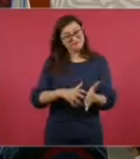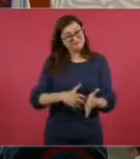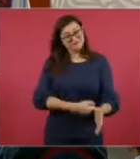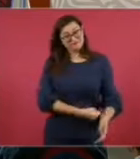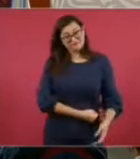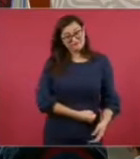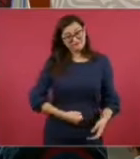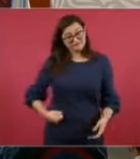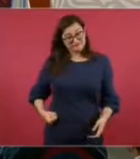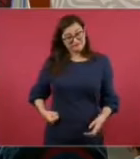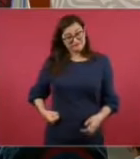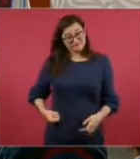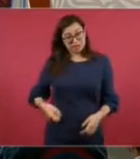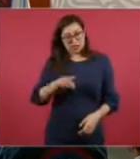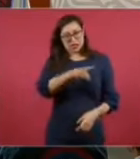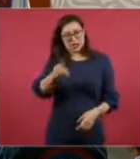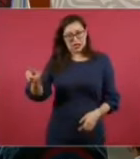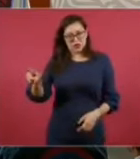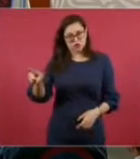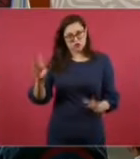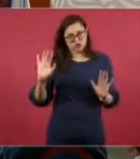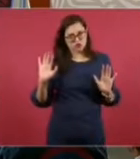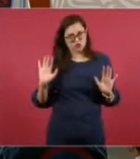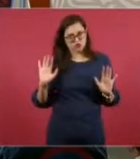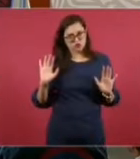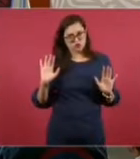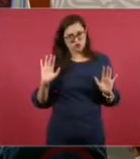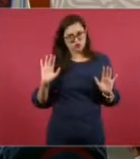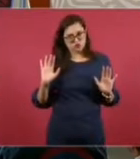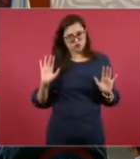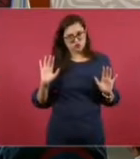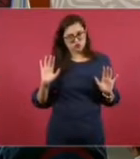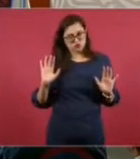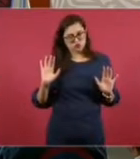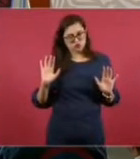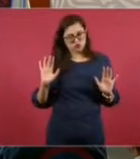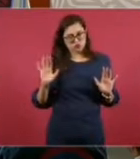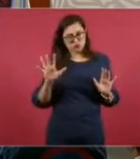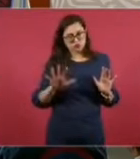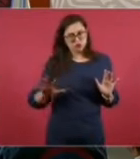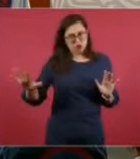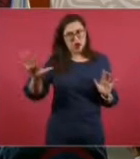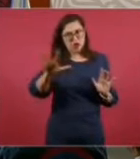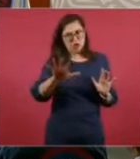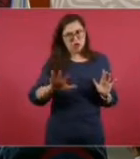Y siempre el que se ajustaba al cinturón o al que se le ajustaba al cinturón era al pueblo. Gracias. Gracias.